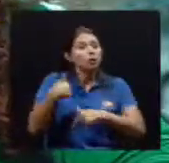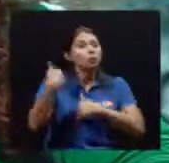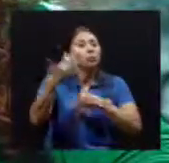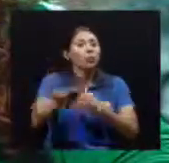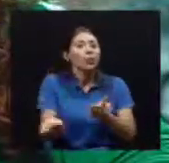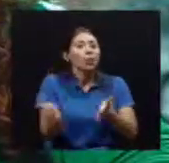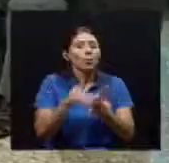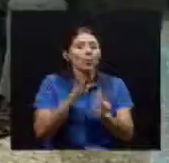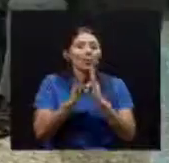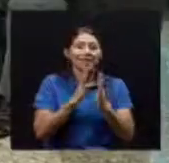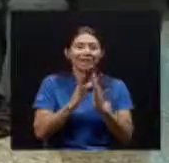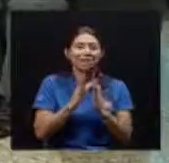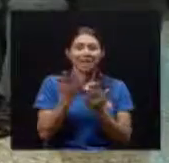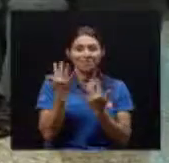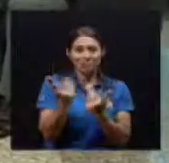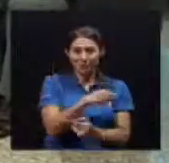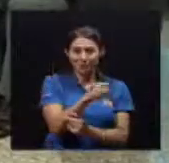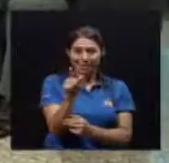Mejor Hasta pronto